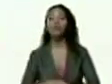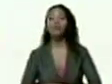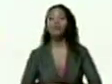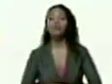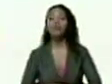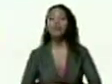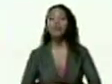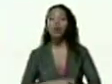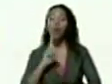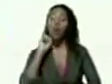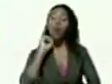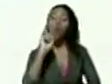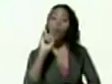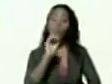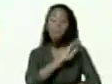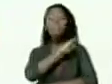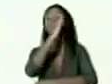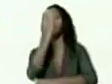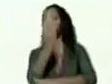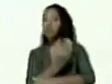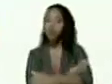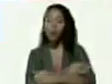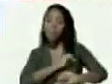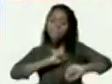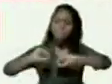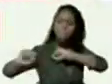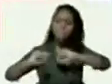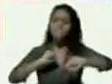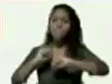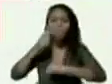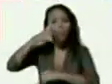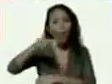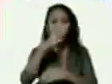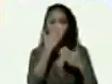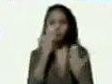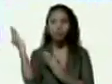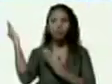que es un poderoso movimiento del pueblo adelante